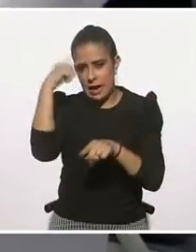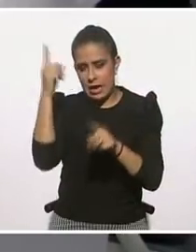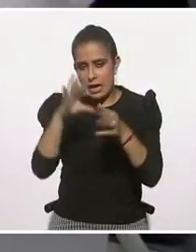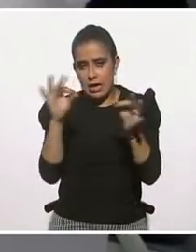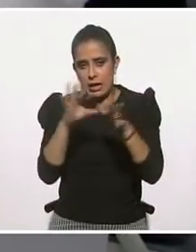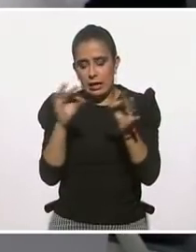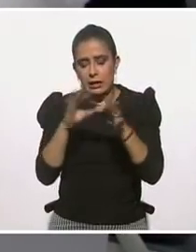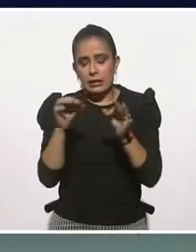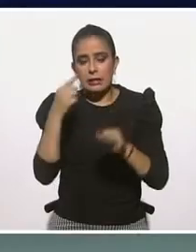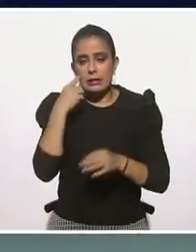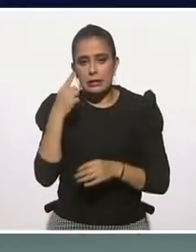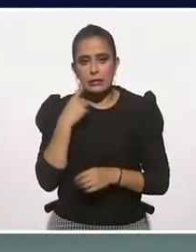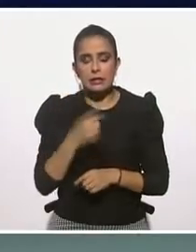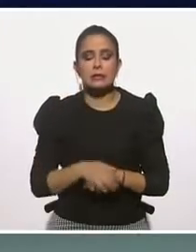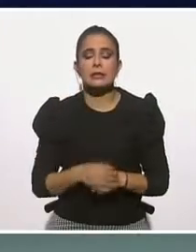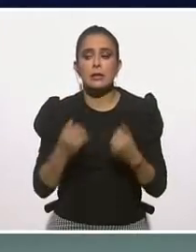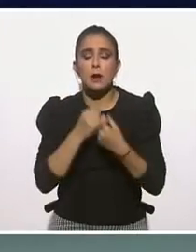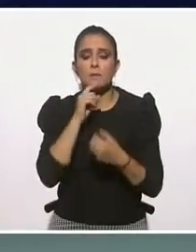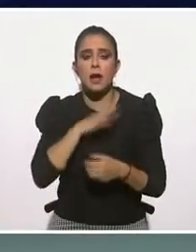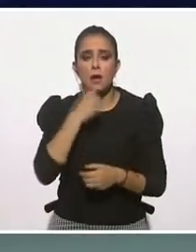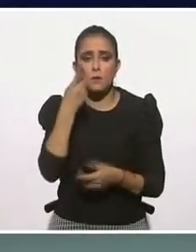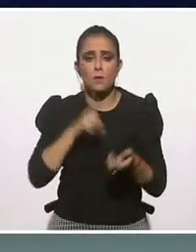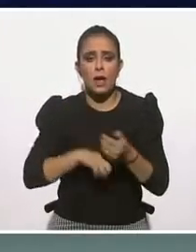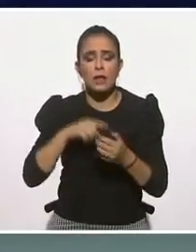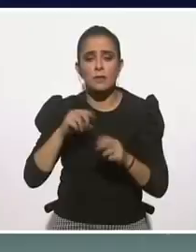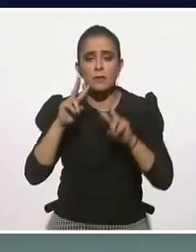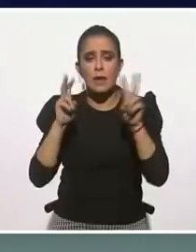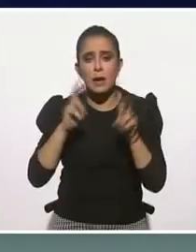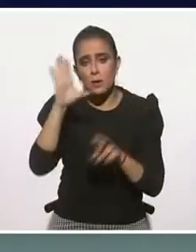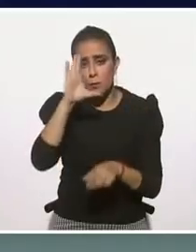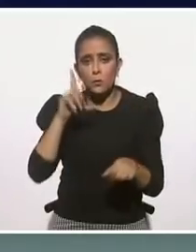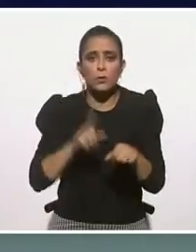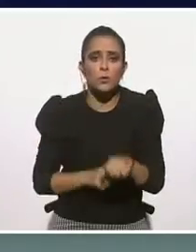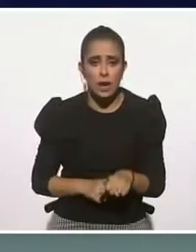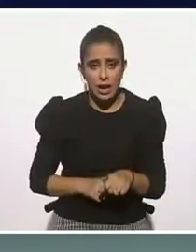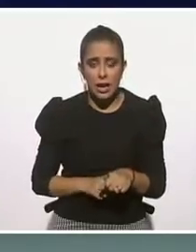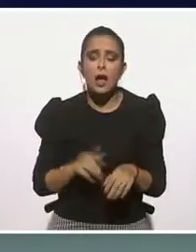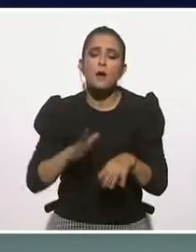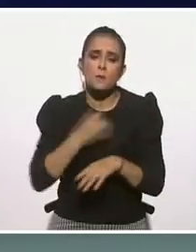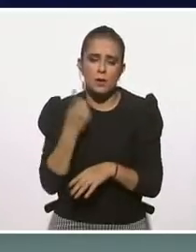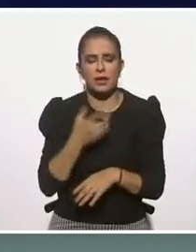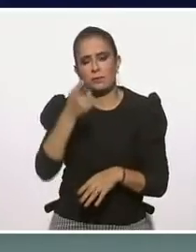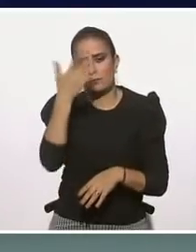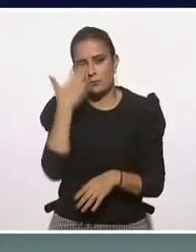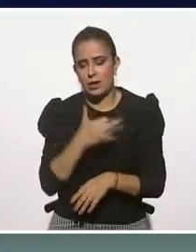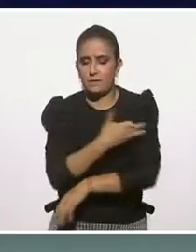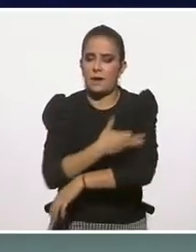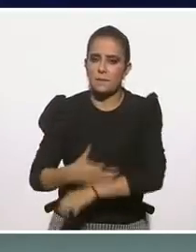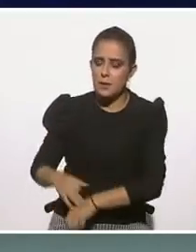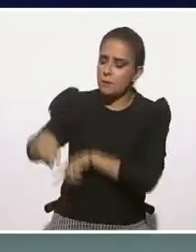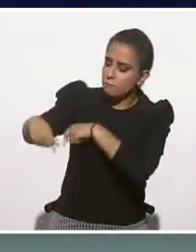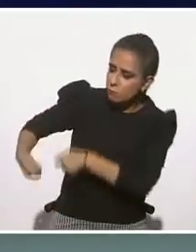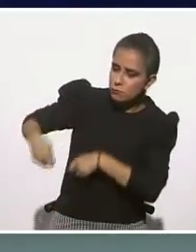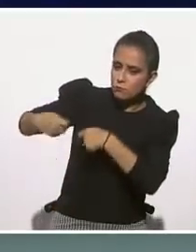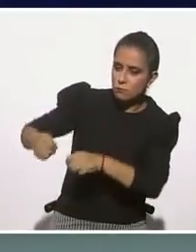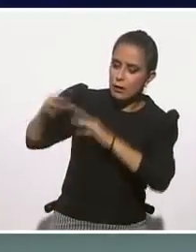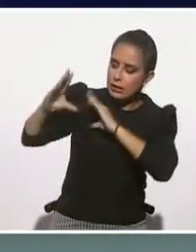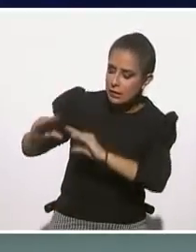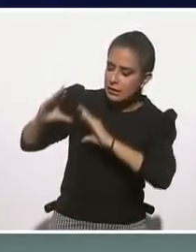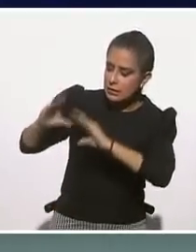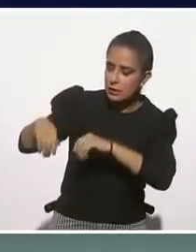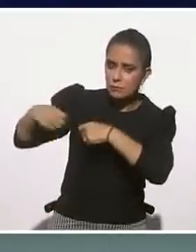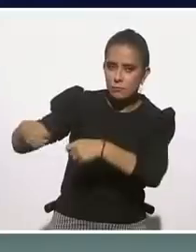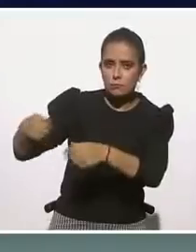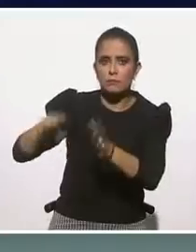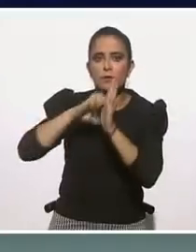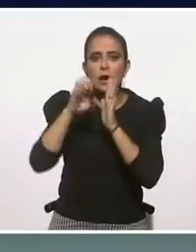ahí impulsa mucho el tema cultural. O sea, definitivamente si hay una carga de elementos que ya tenemos y que nosotros, por ejemplo, lo que decía el doctor, les decimos